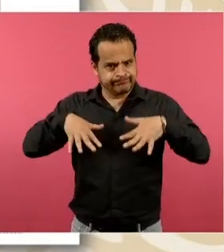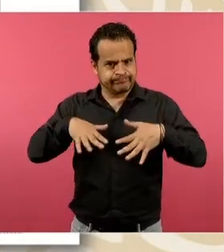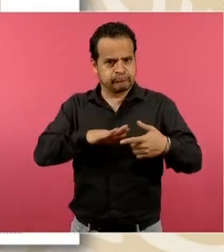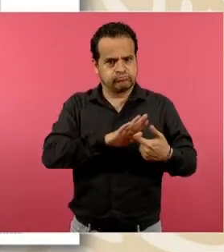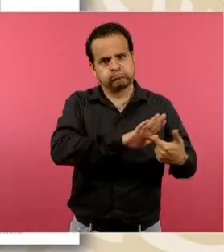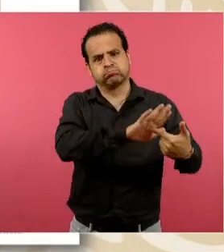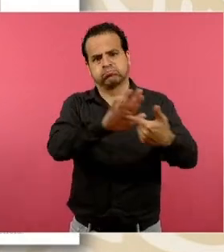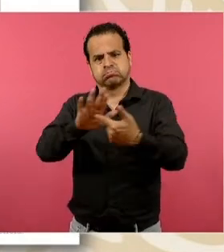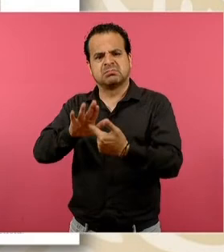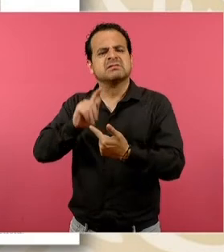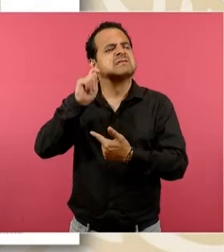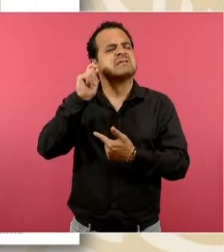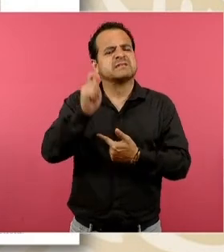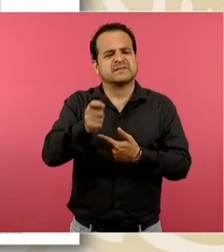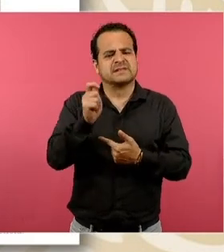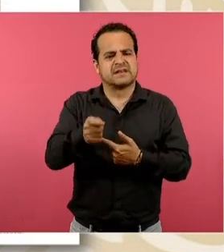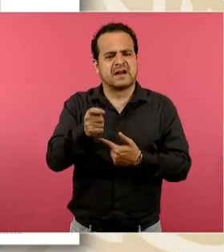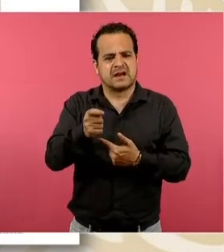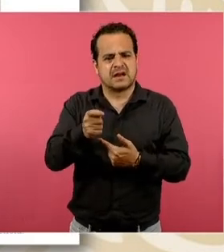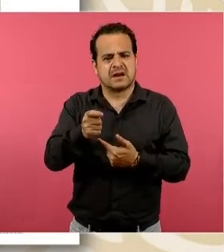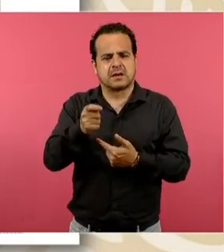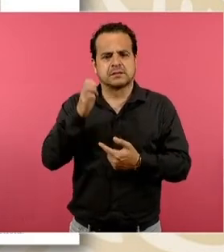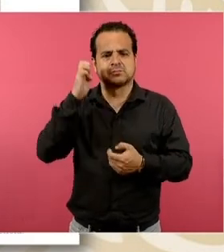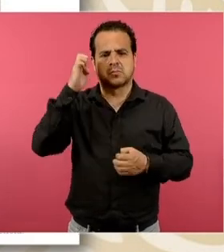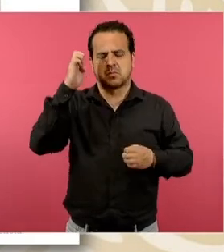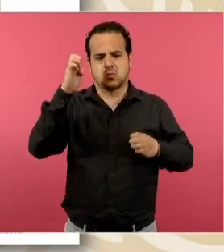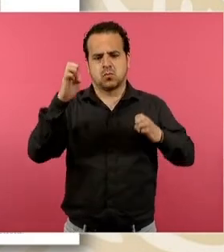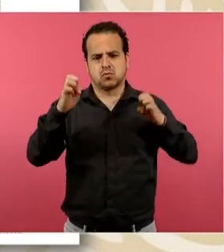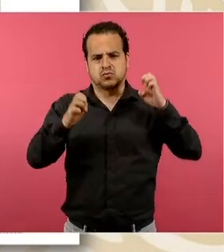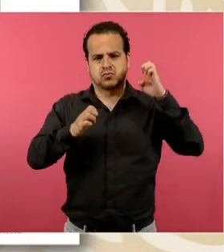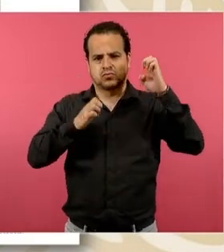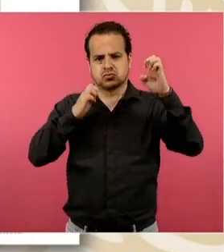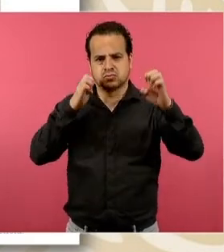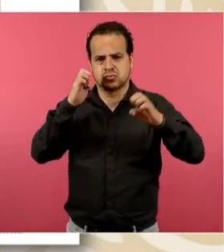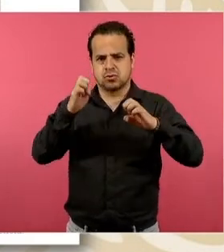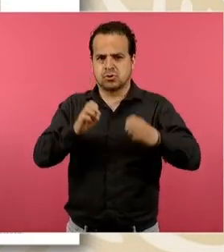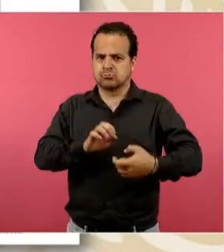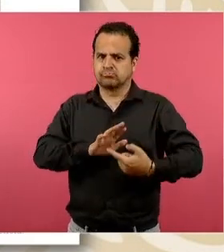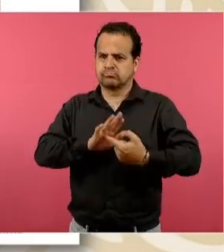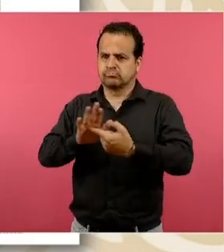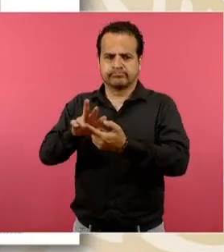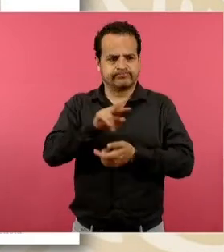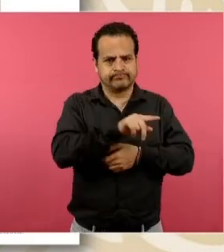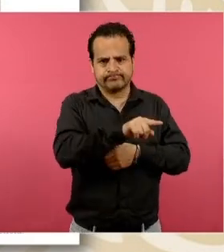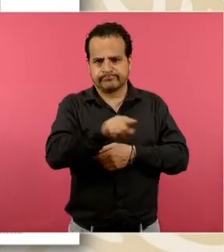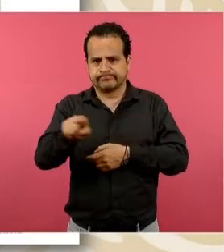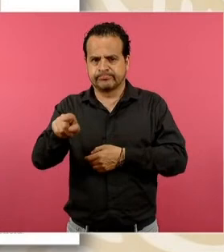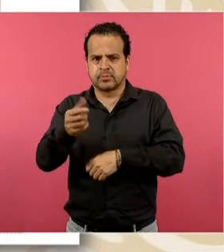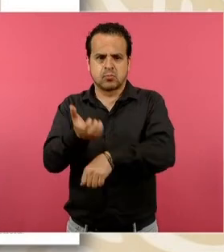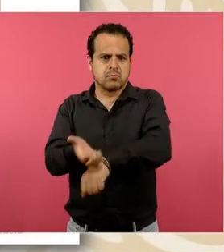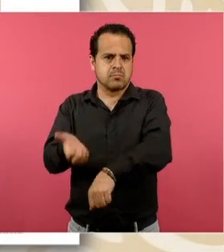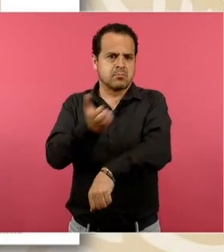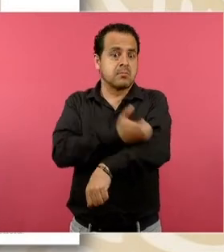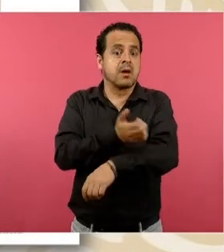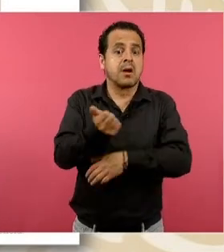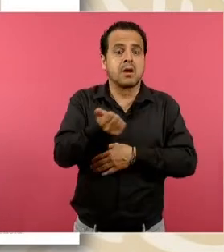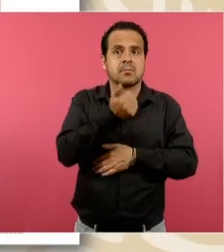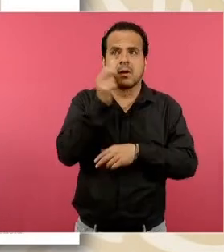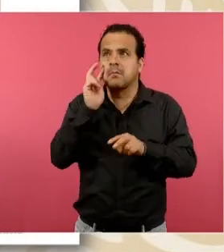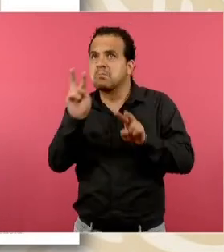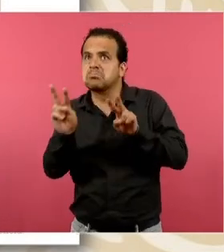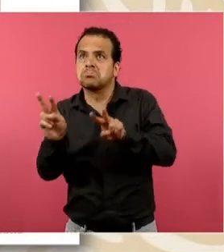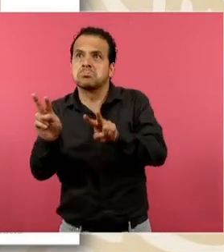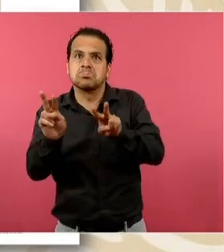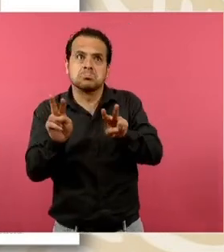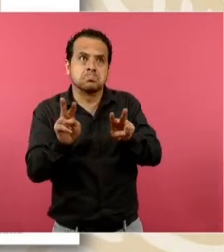exposición, la forma en que se debe de presentar esta exposición a los demás compañeros. Y nuevamente se recupera la retroalimentación